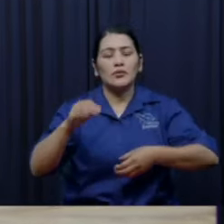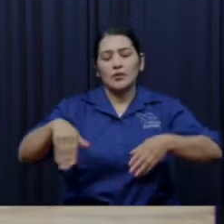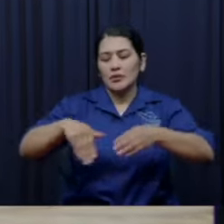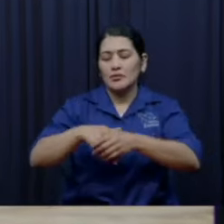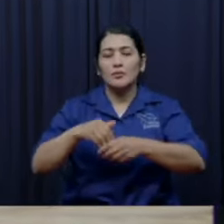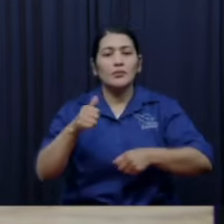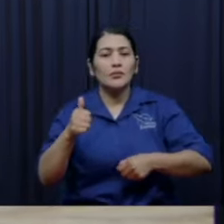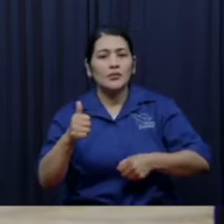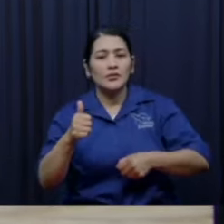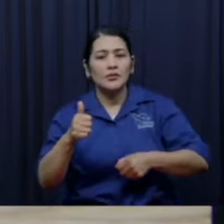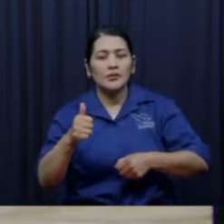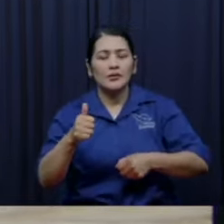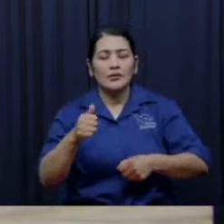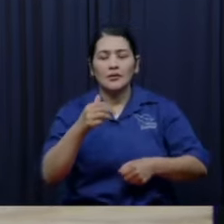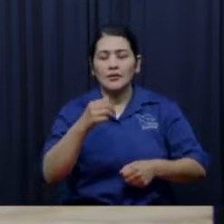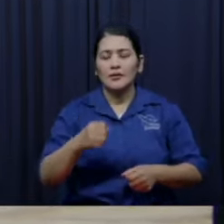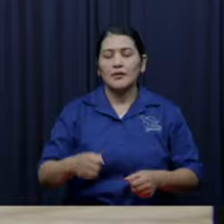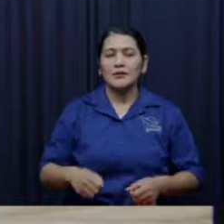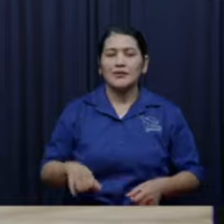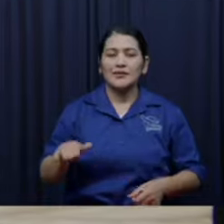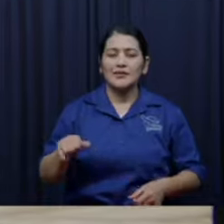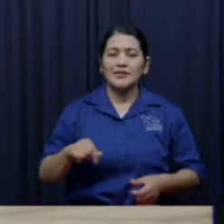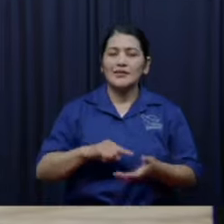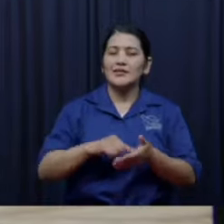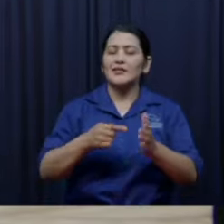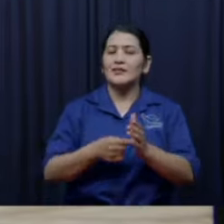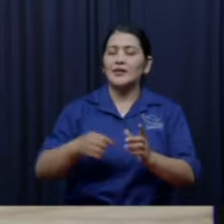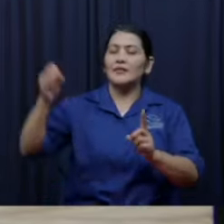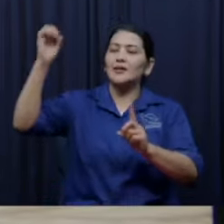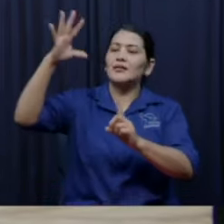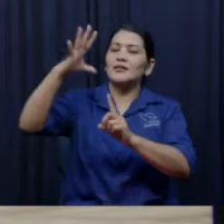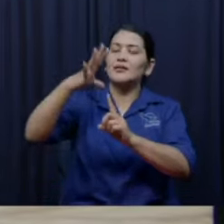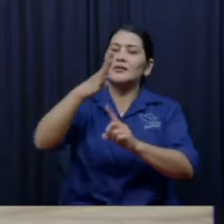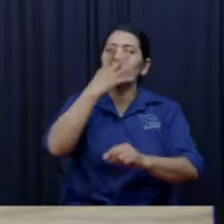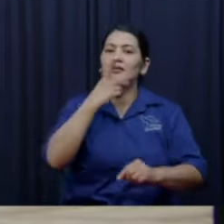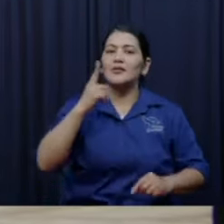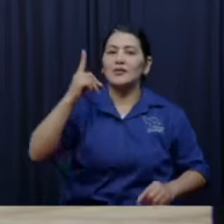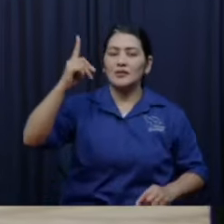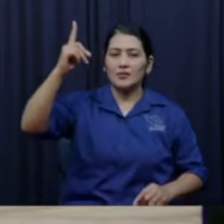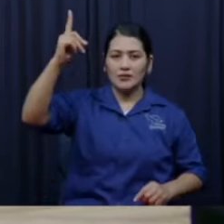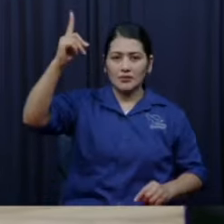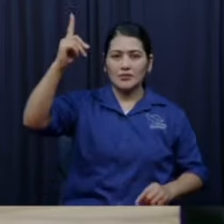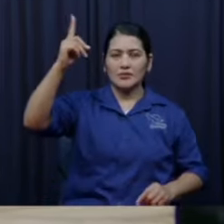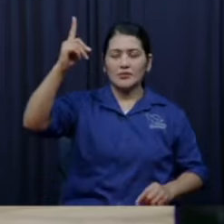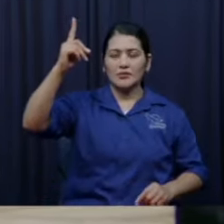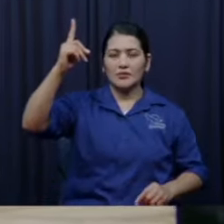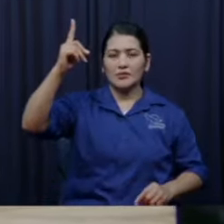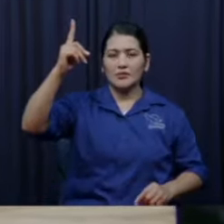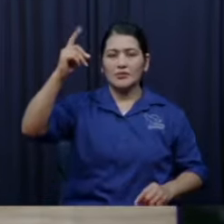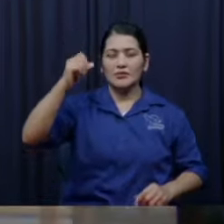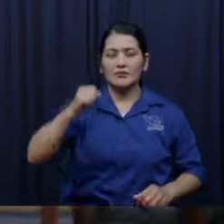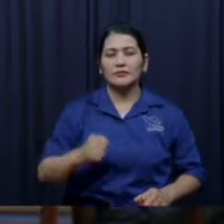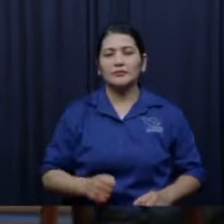hermana no oí ni un amén femenino ni siquiera por este lado